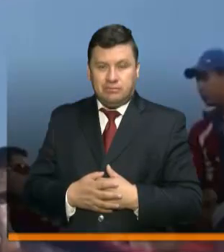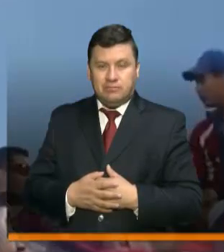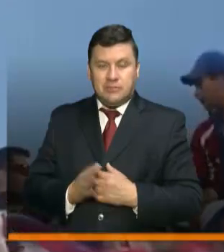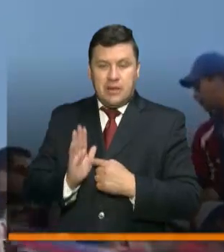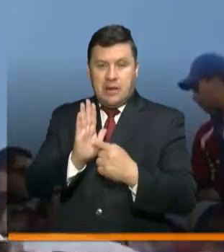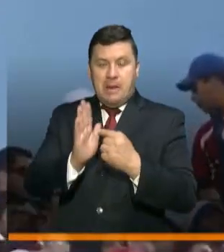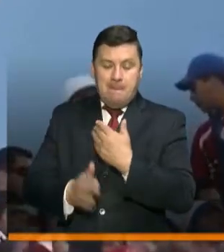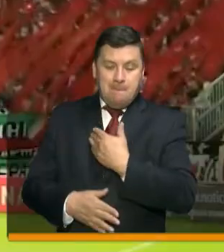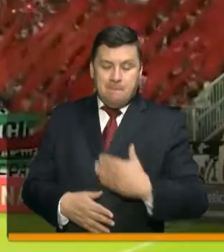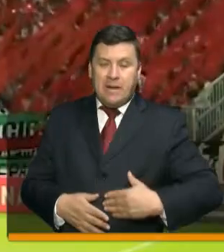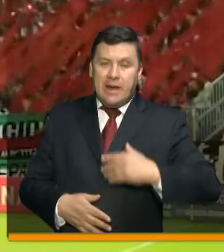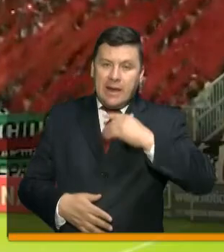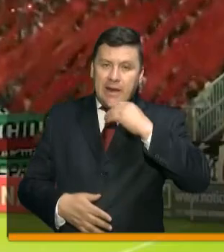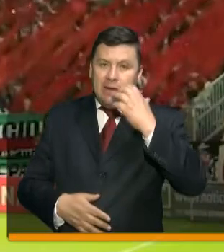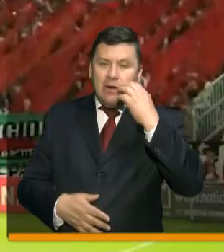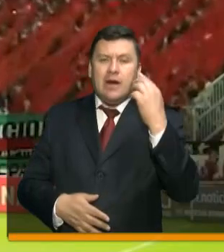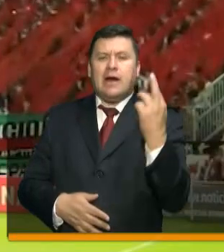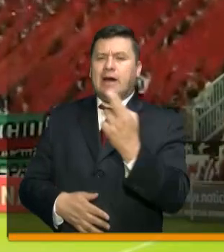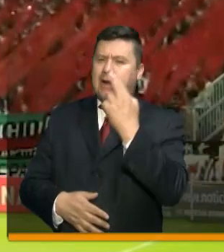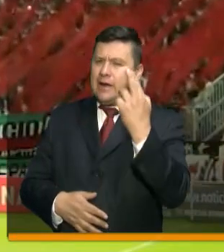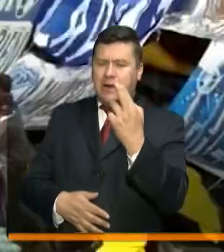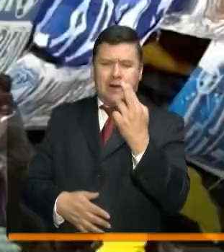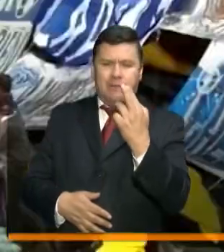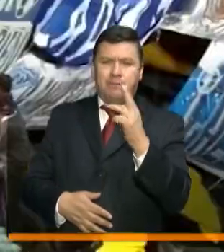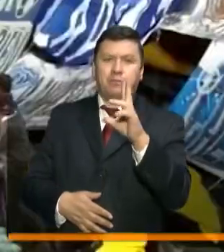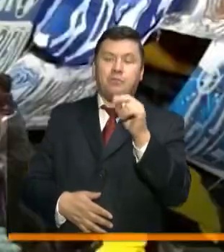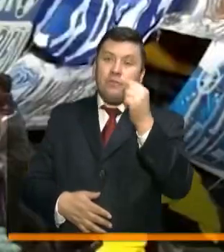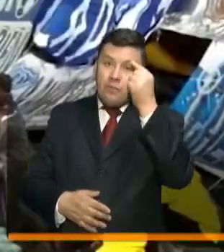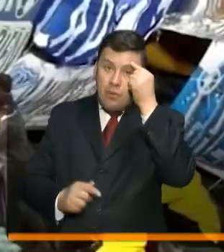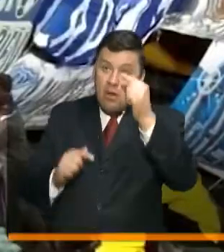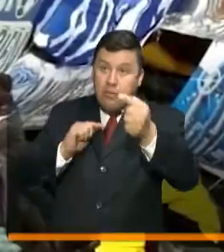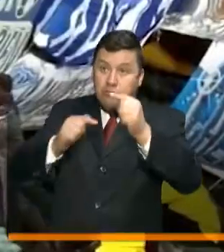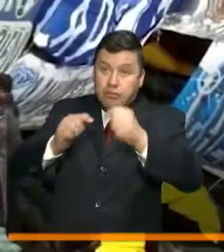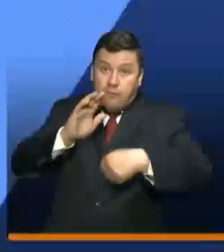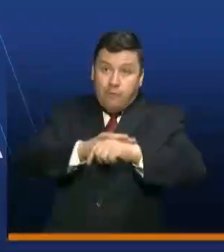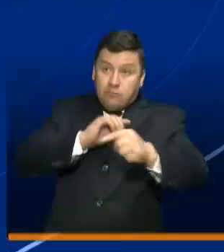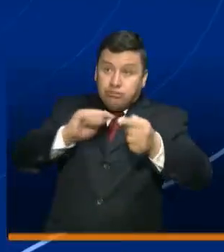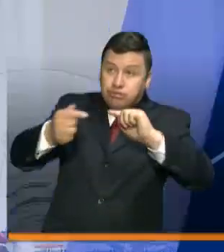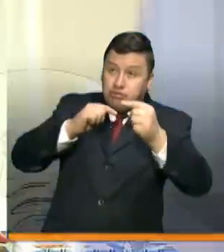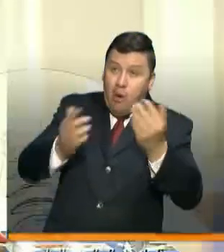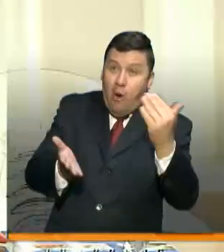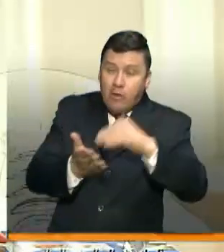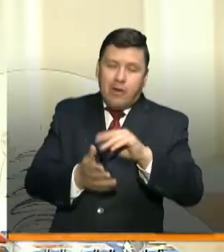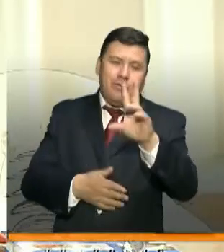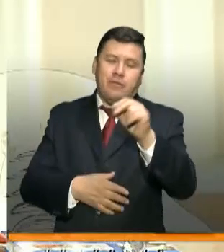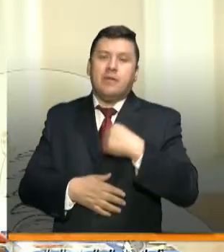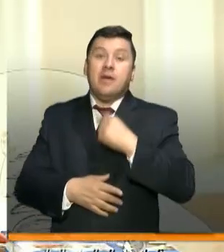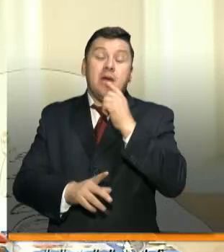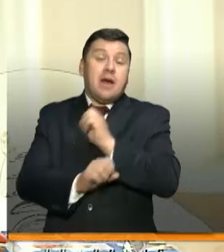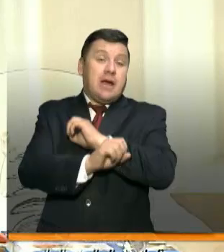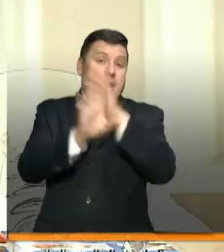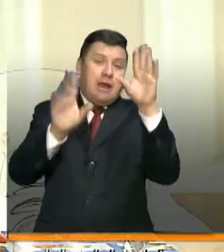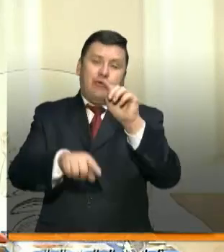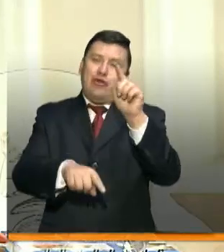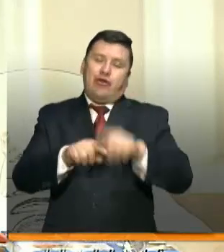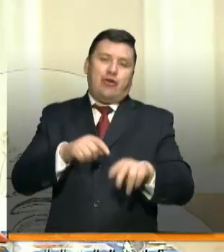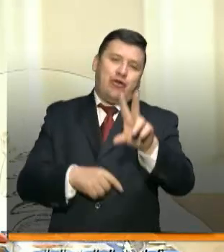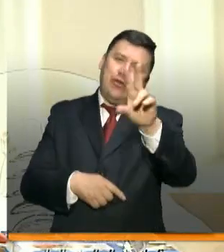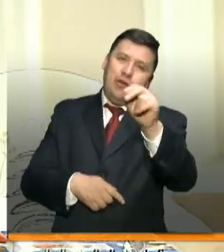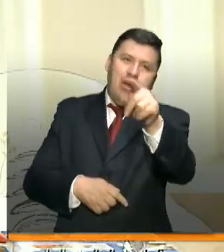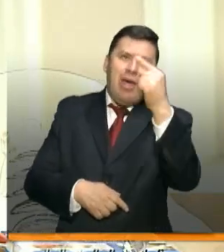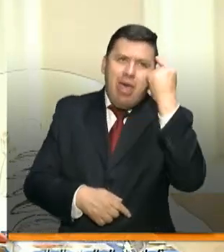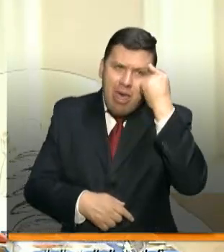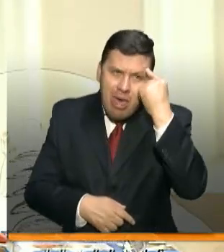Presidente Duque reitera que no se reactivará el torneo colombiano de fútbol. Claramente nosotros no estamos